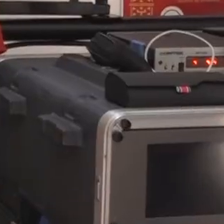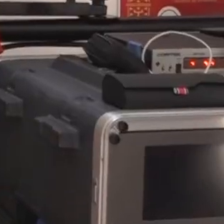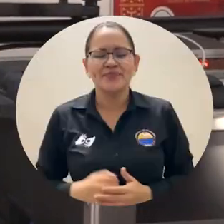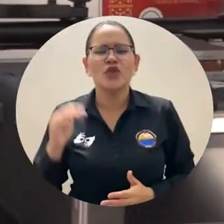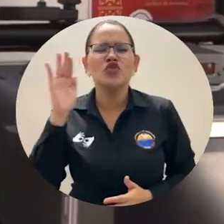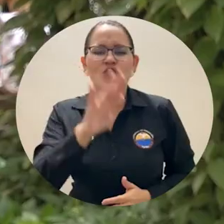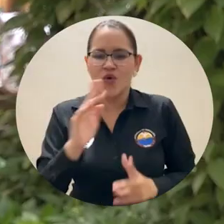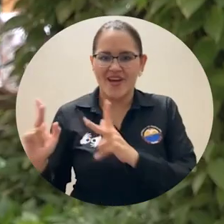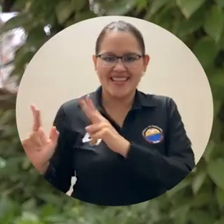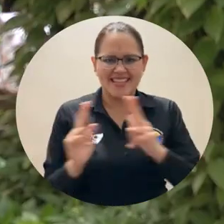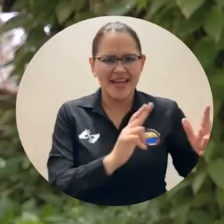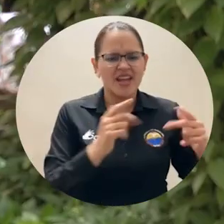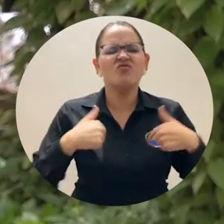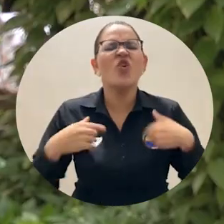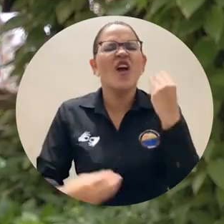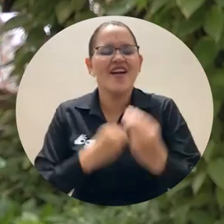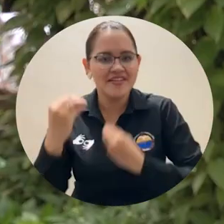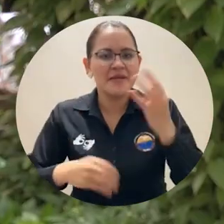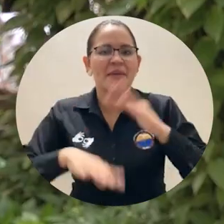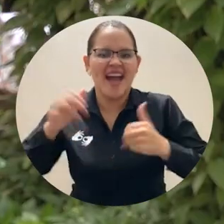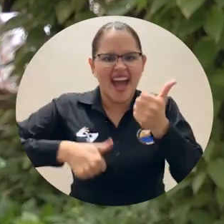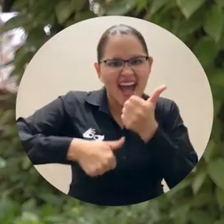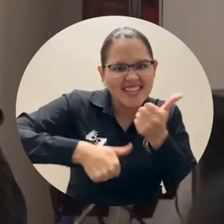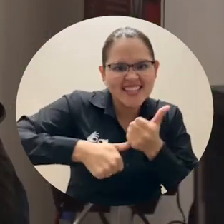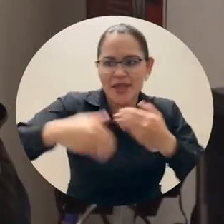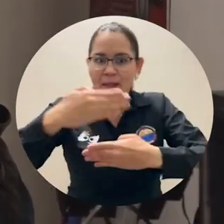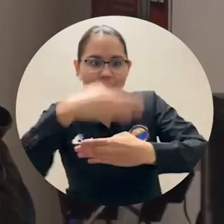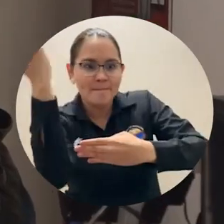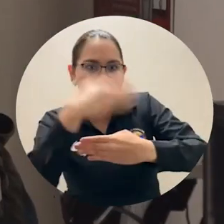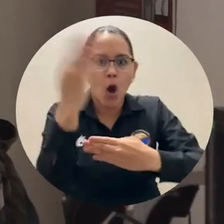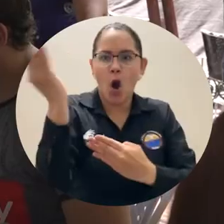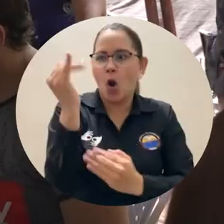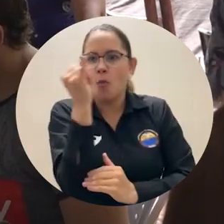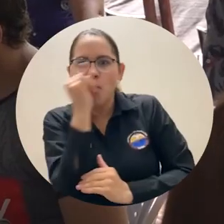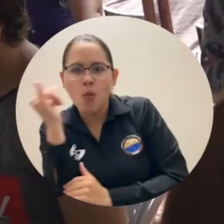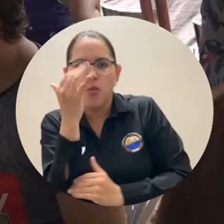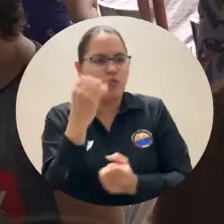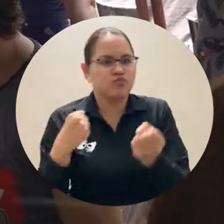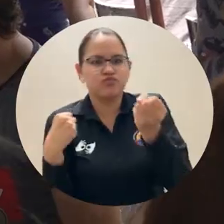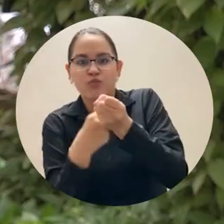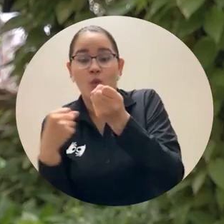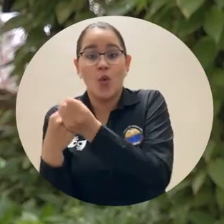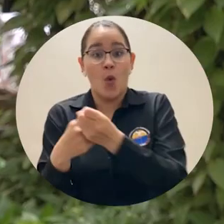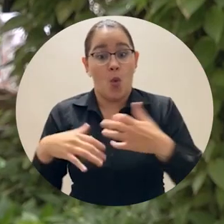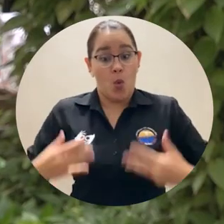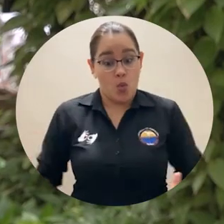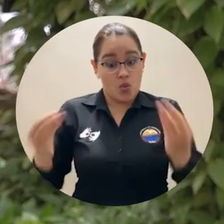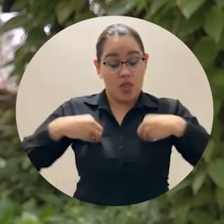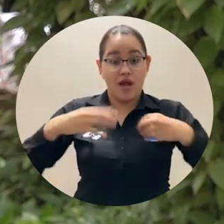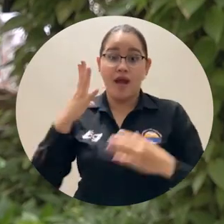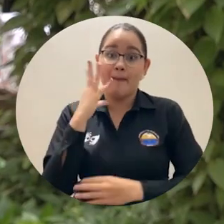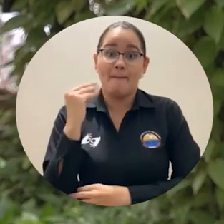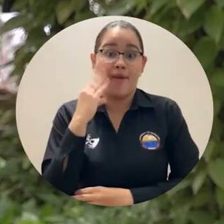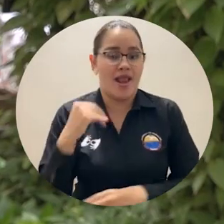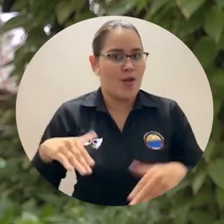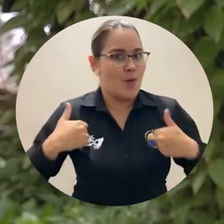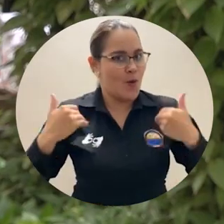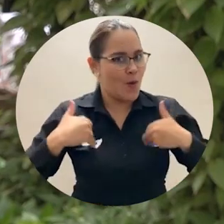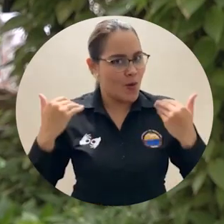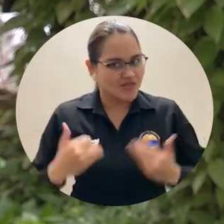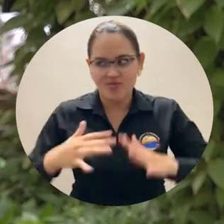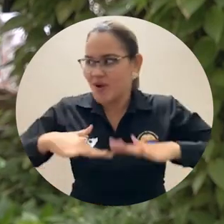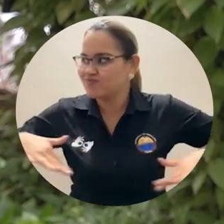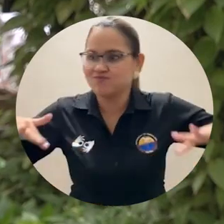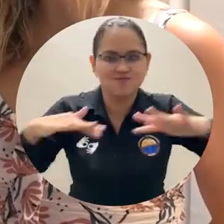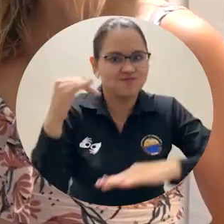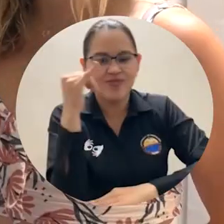En esta serie estoy vinculado como asistente de producción, pues ha sido excelente y adquiriendo toda la experiencia ahora